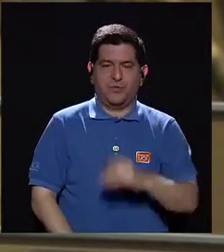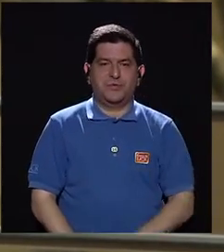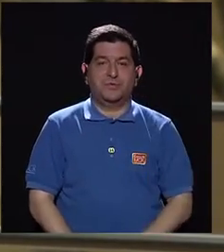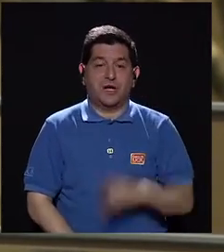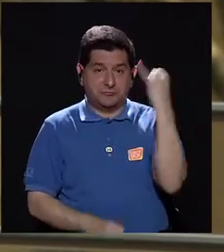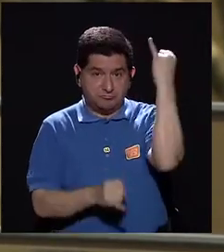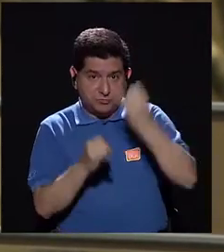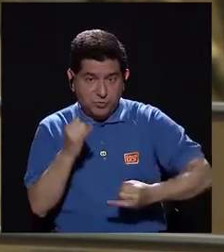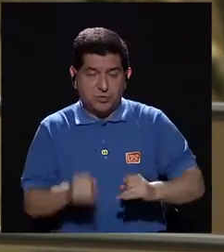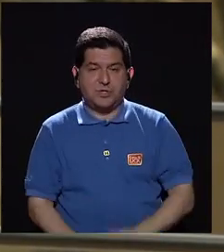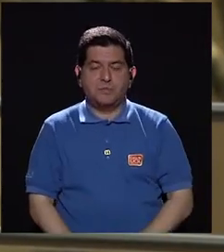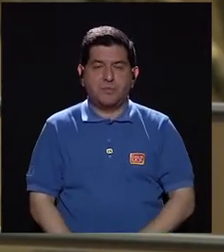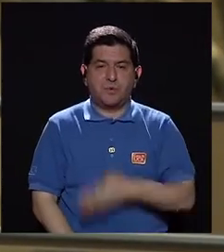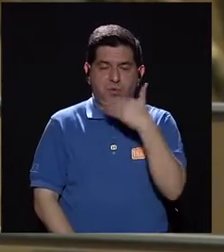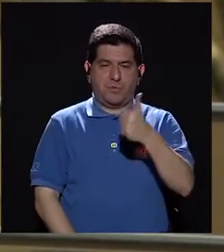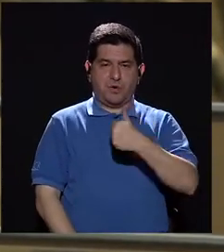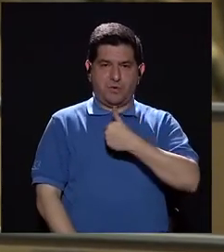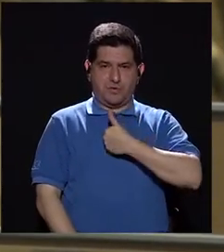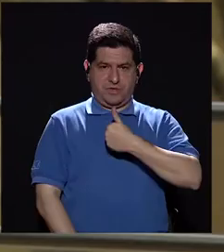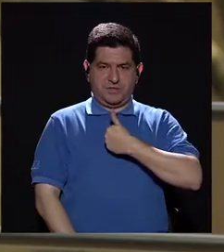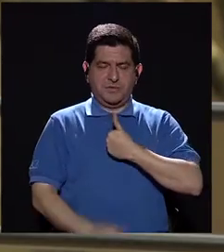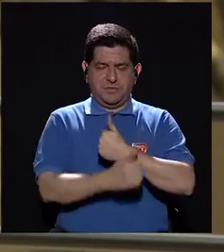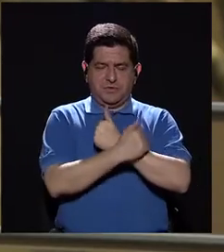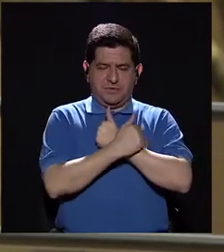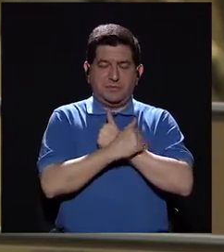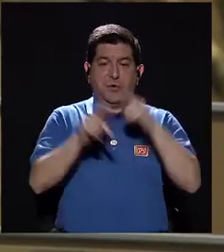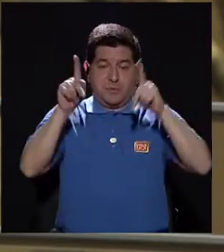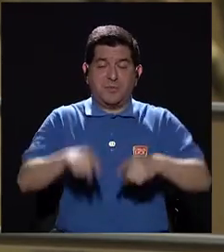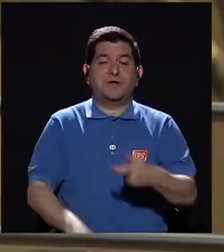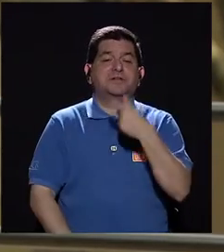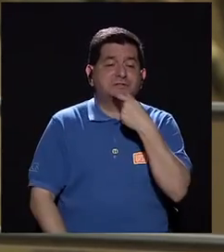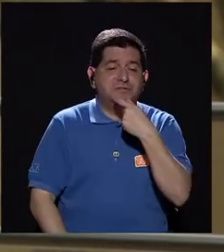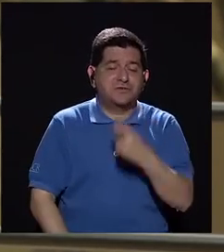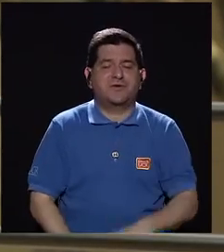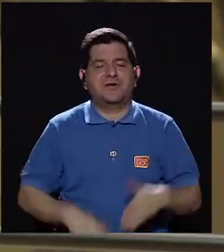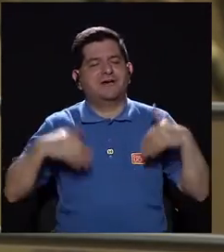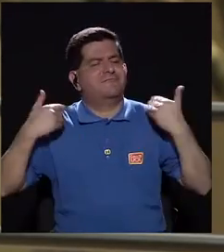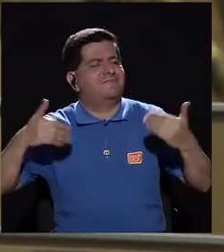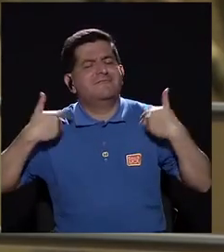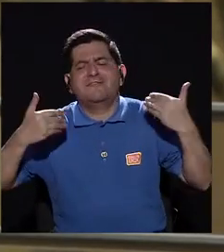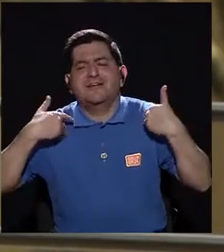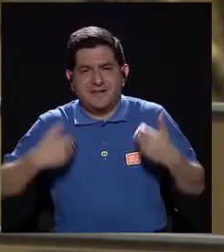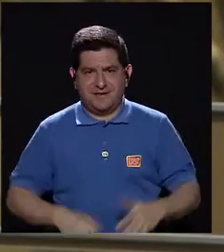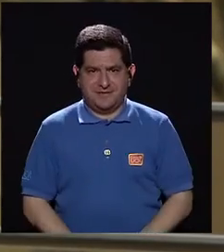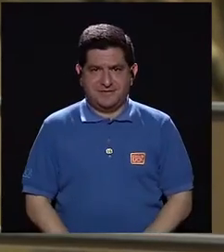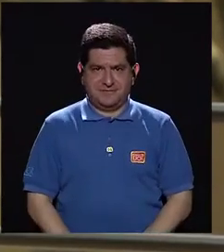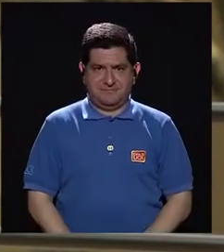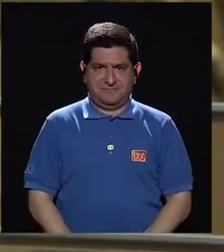forma. Y por último, mejora la autoestima. Una persona que ríe, una persona que anda feliz,